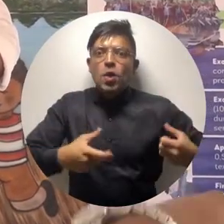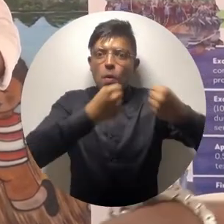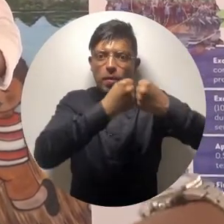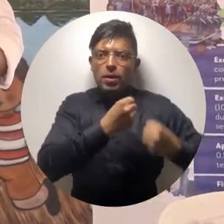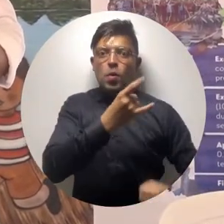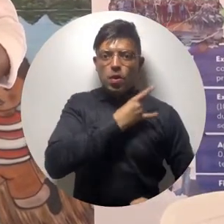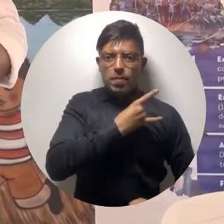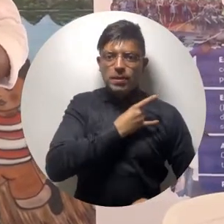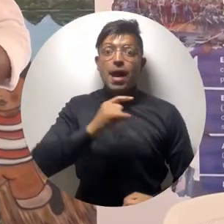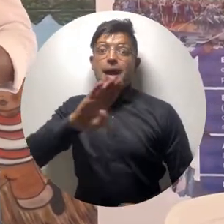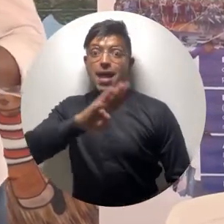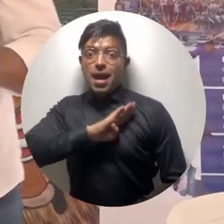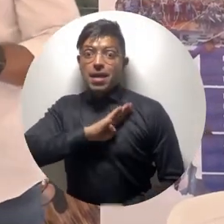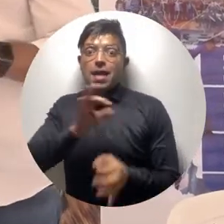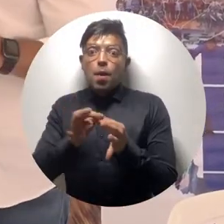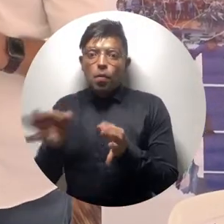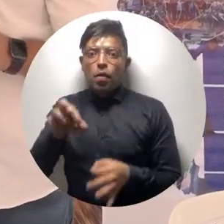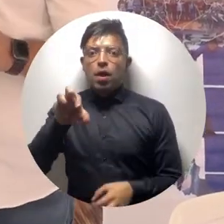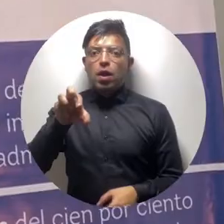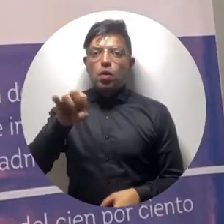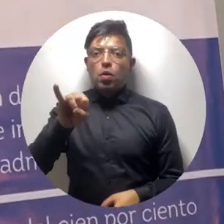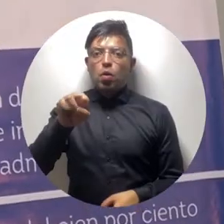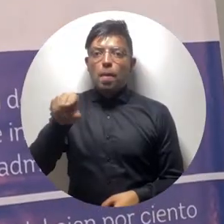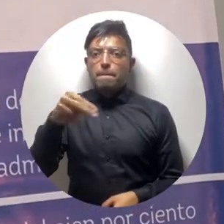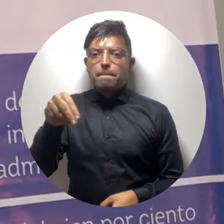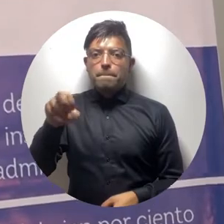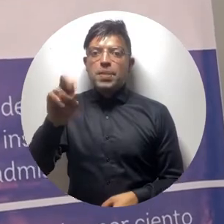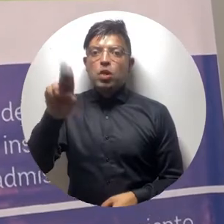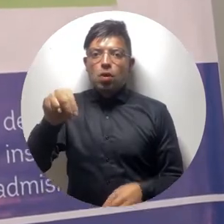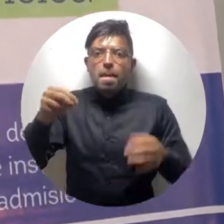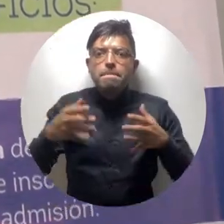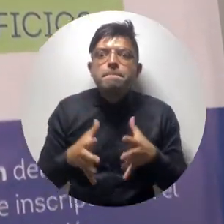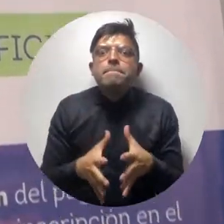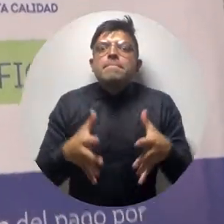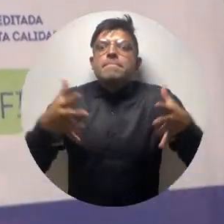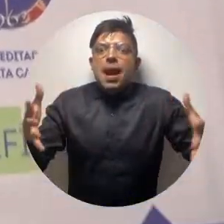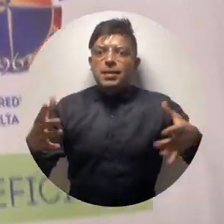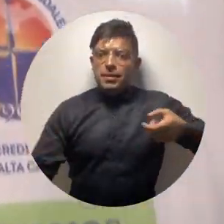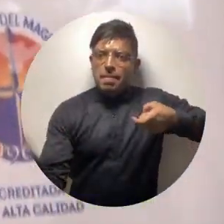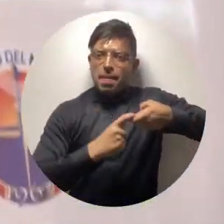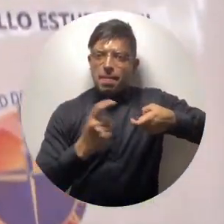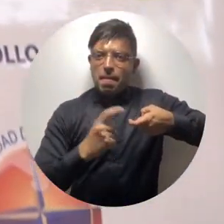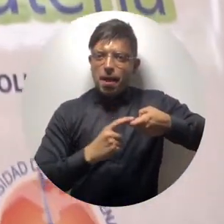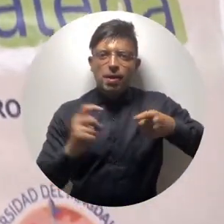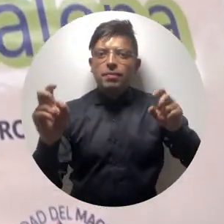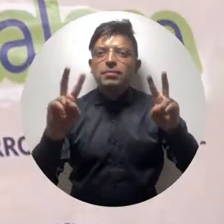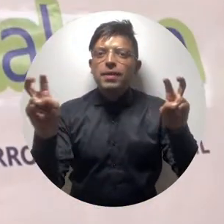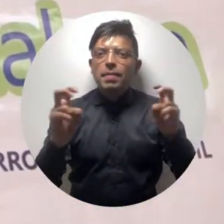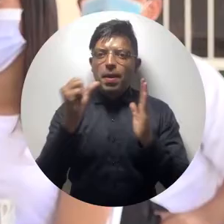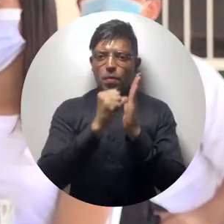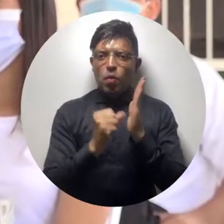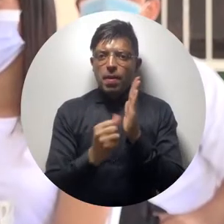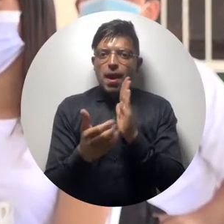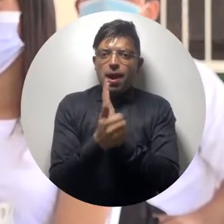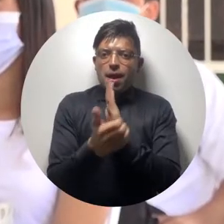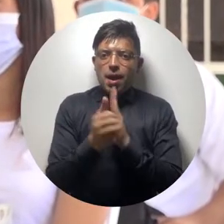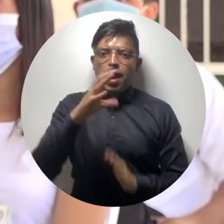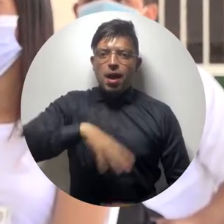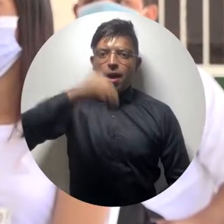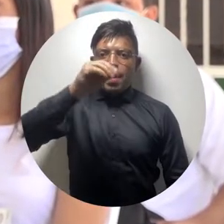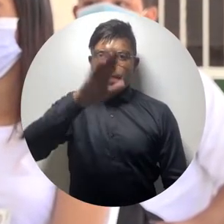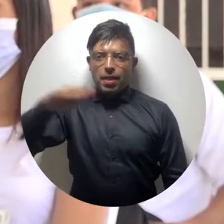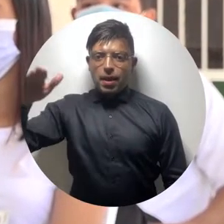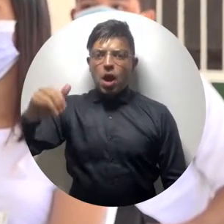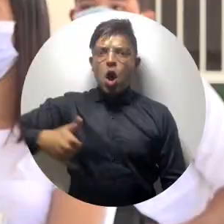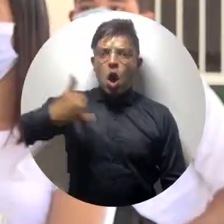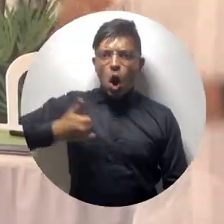suscritos entre la Alma Mater y la Alcaldía del municipio de El Piñón, se amplió la cobertura del programa Talento Magdalena. Con esto, jóvenes